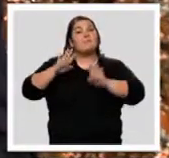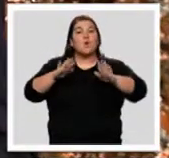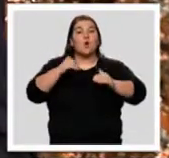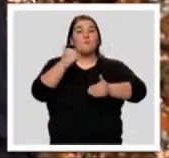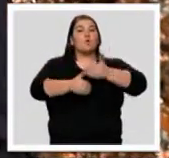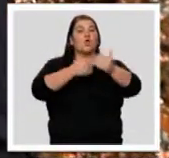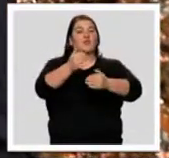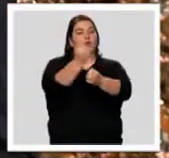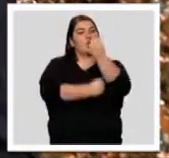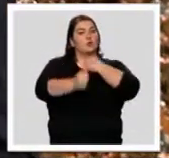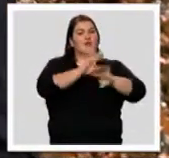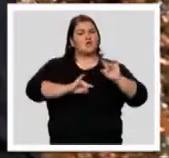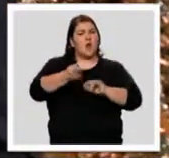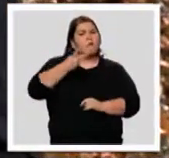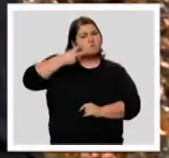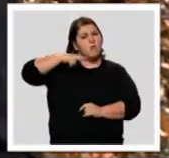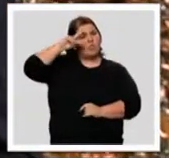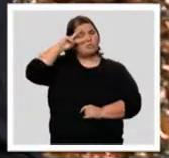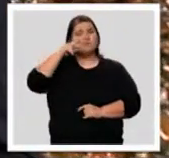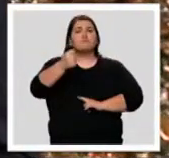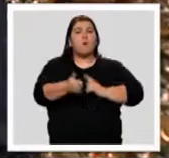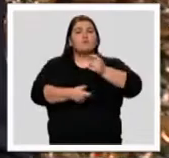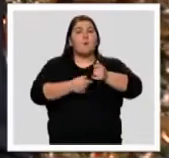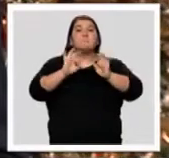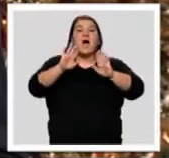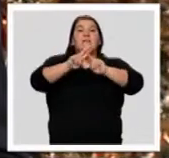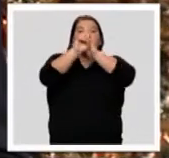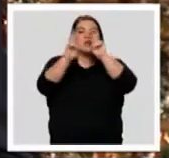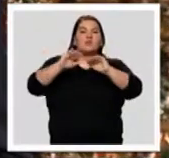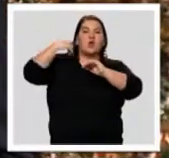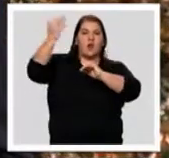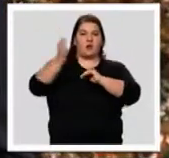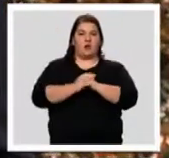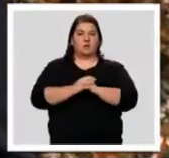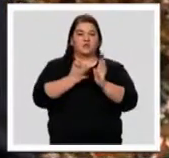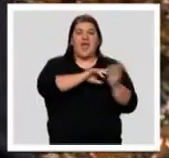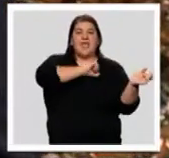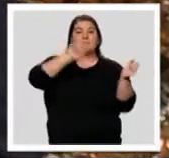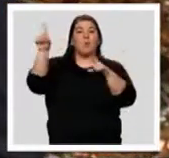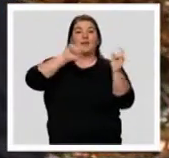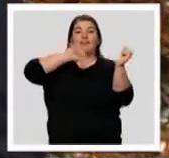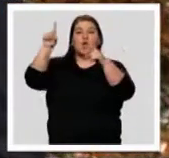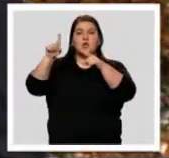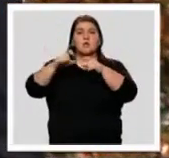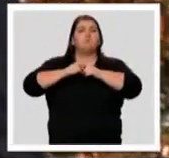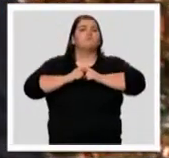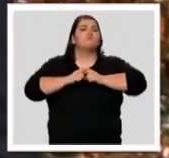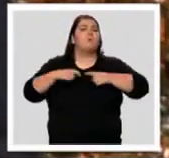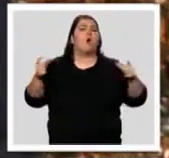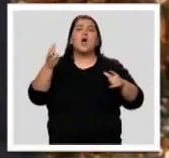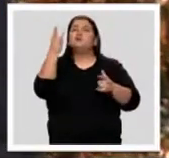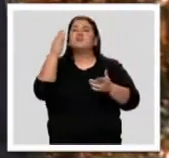especialización de nuestra economía regional y de internacionalización. Nuestras exportaciones crecen